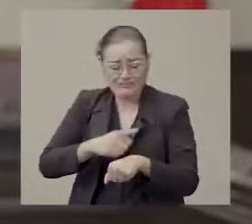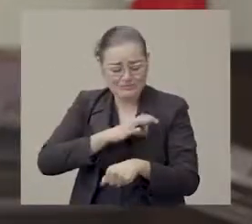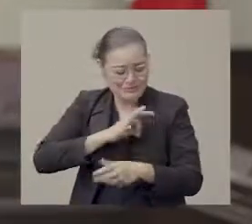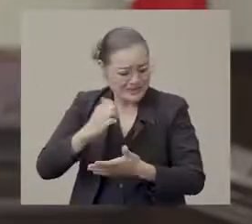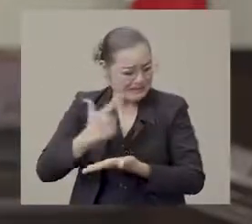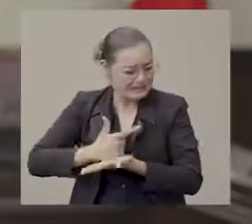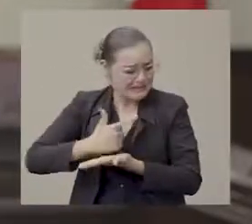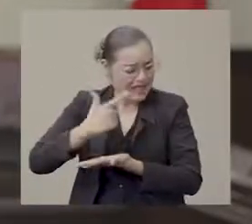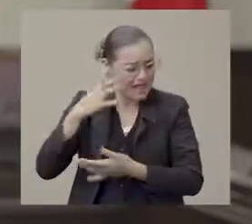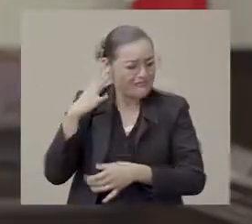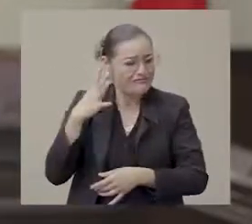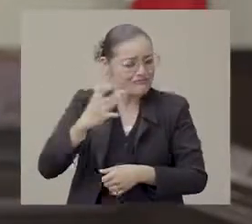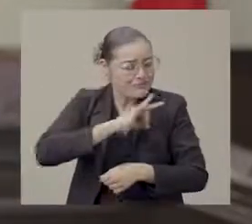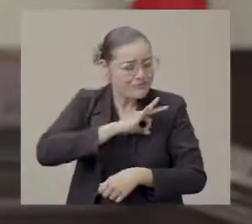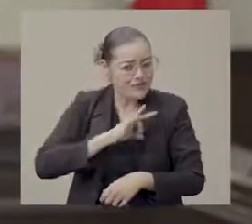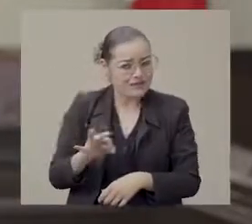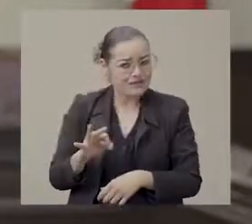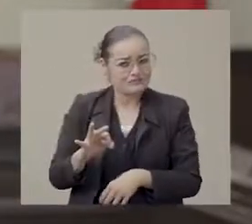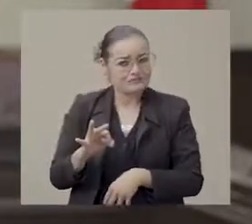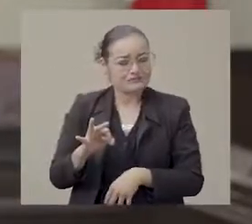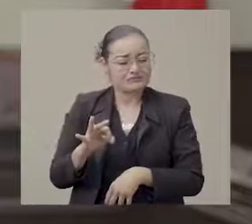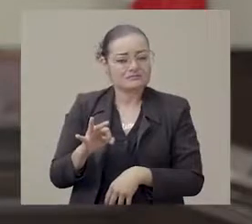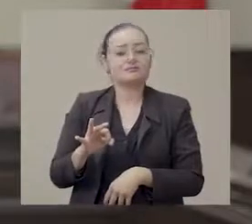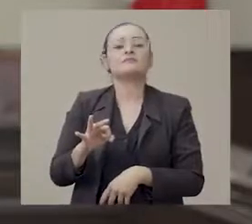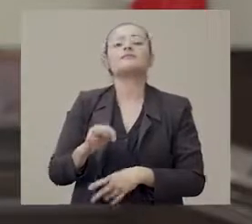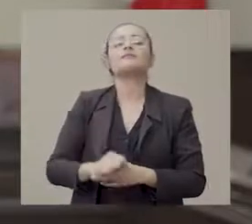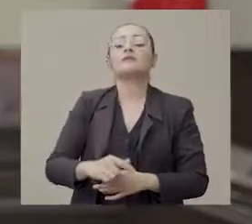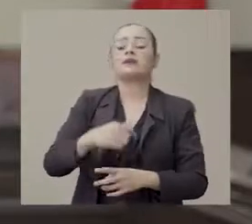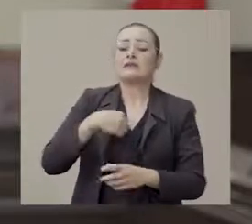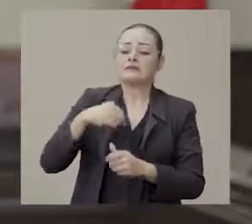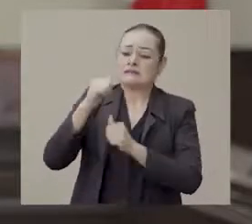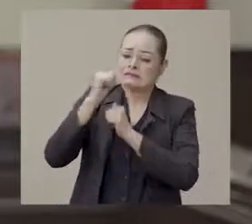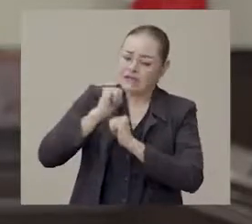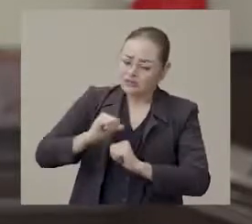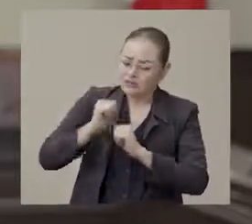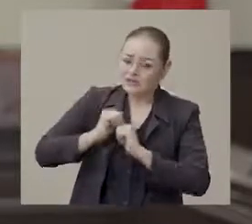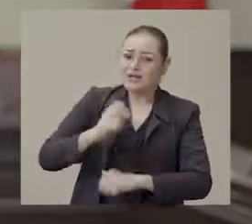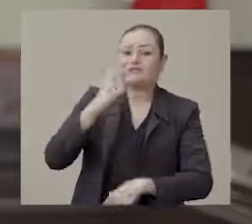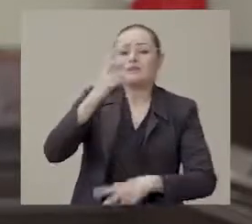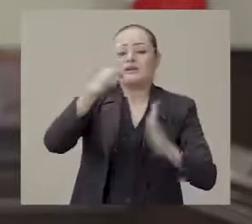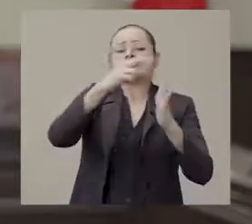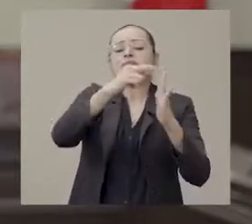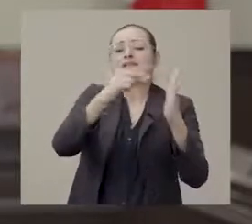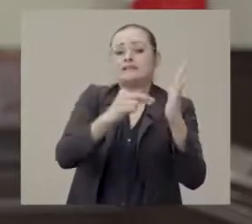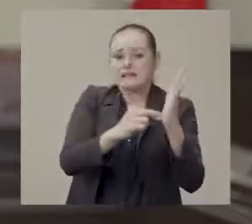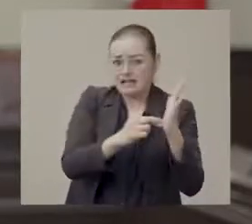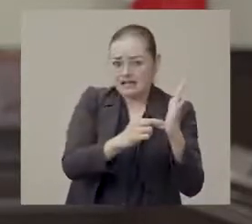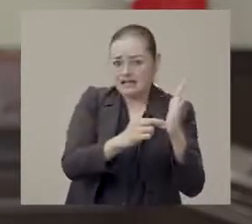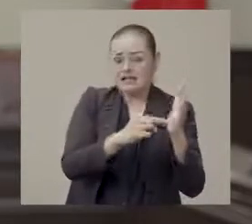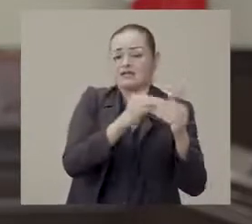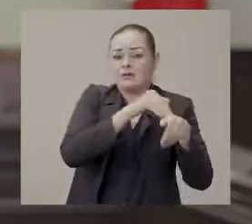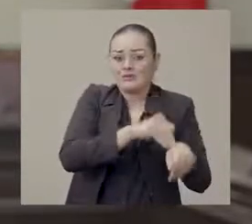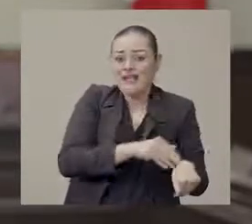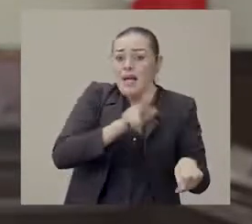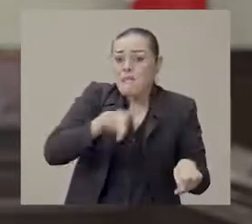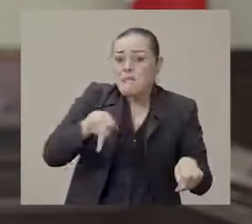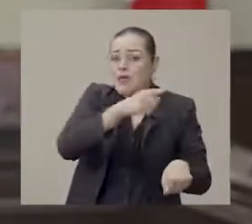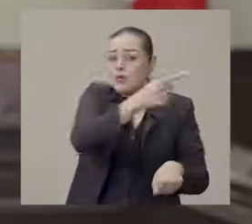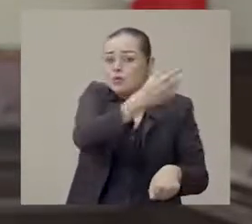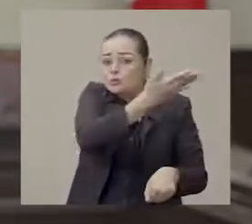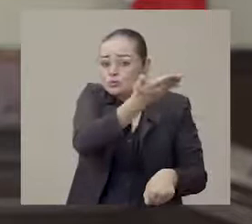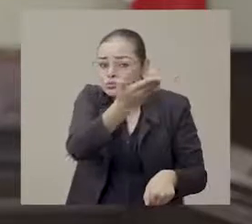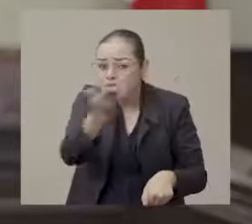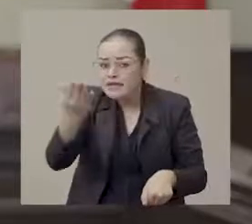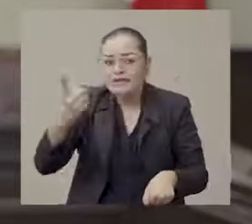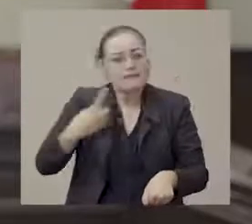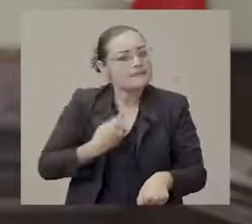seguro, nadie queremos. Es mi obligación como autoridad sentar las reglas. Pero es obligación de